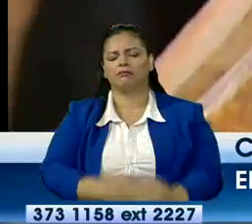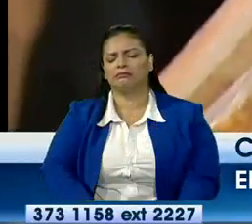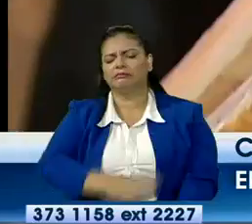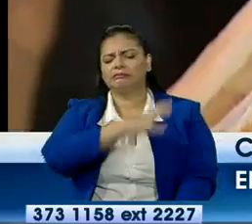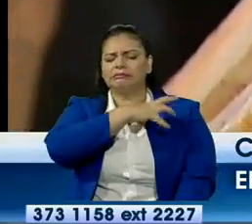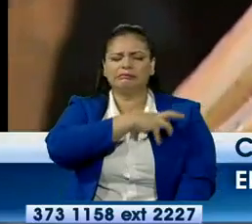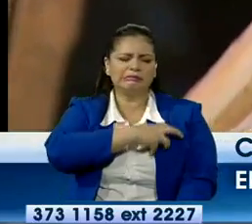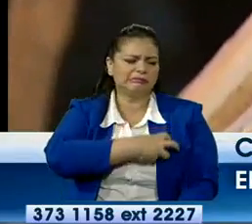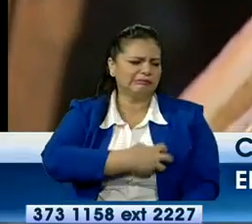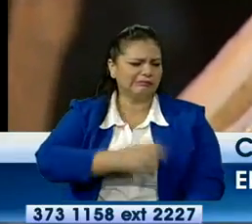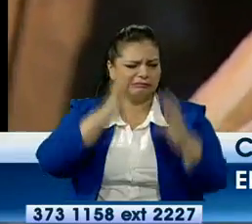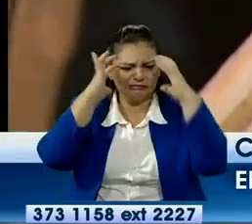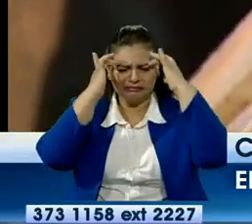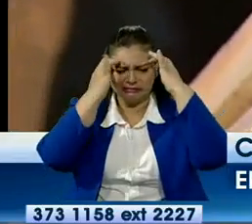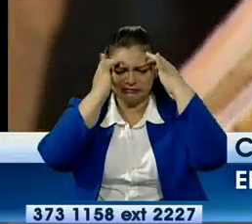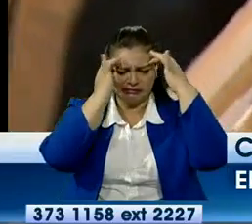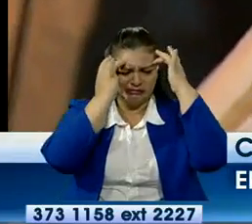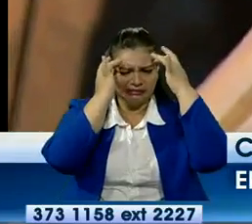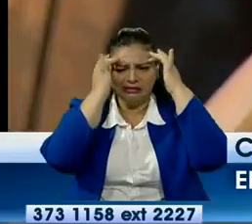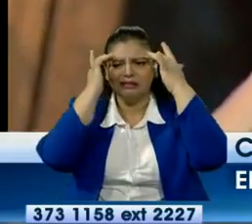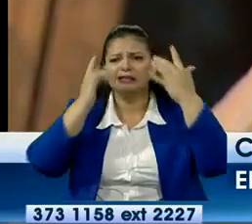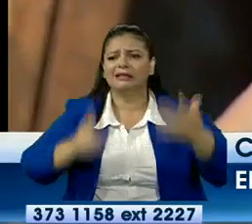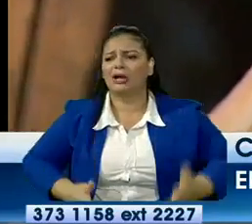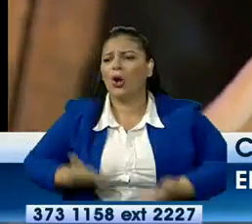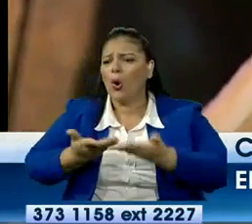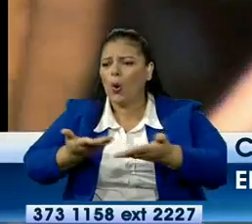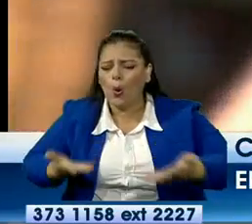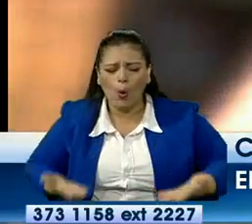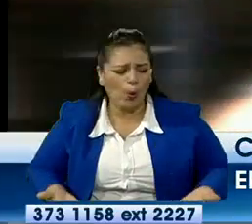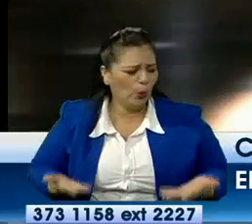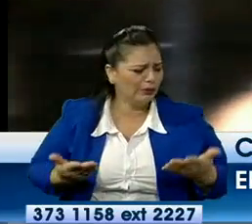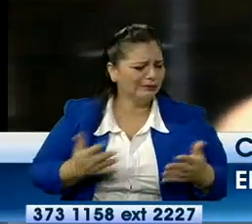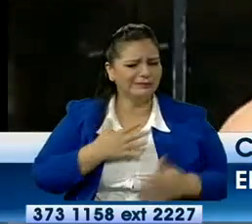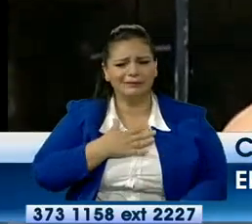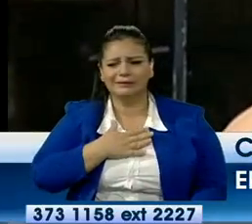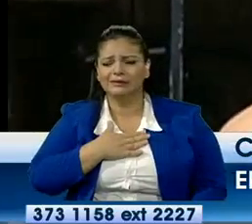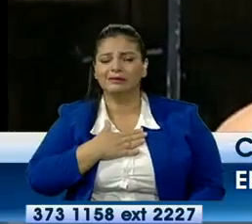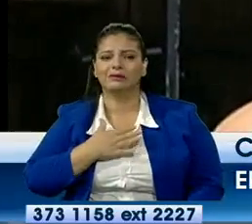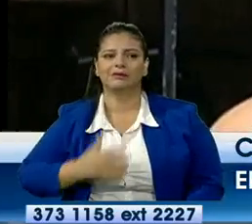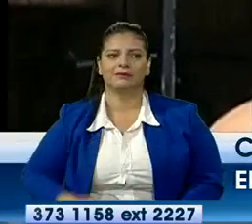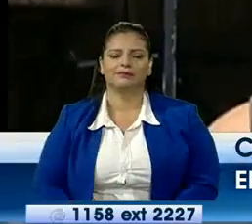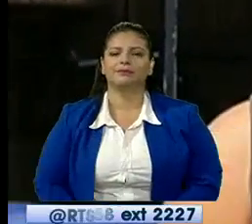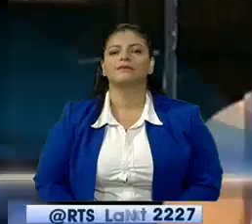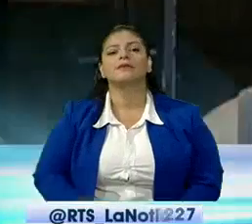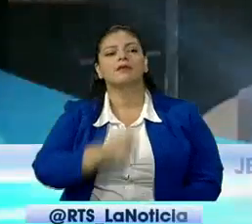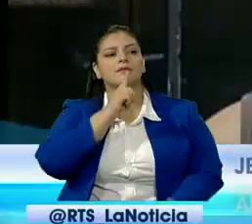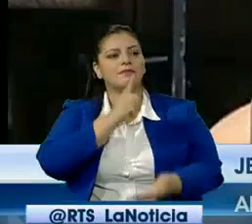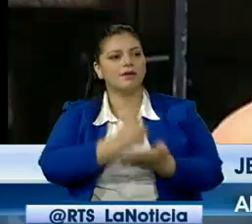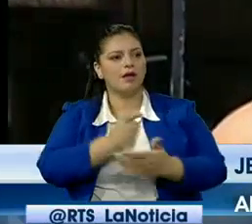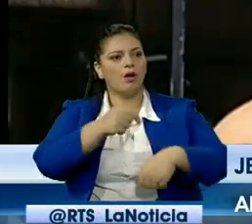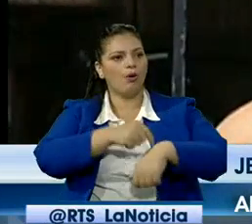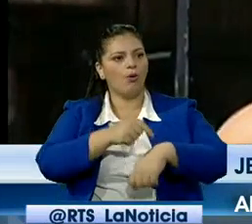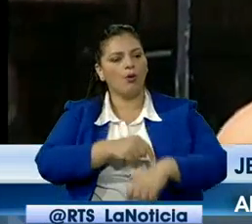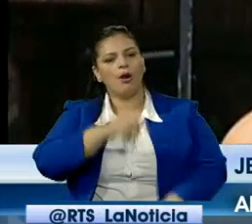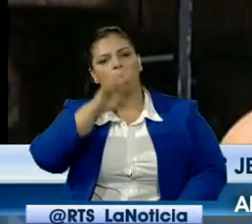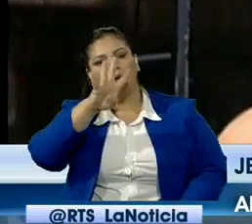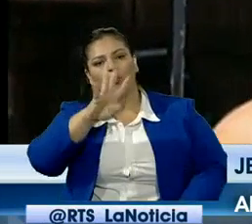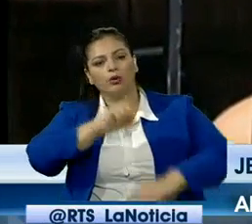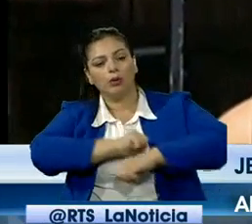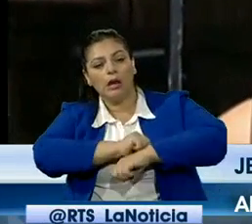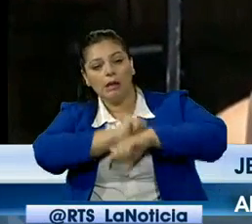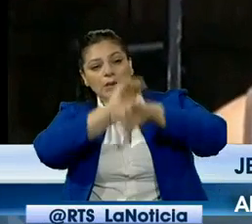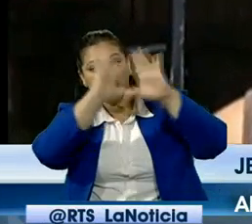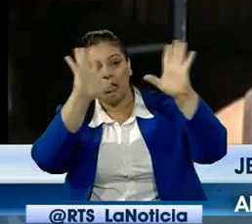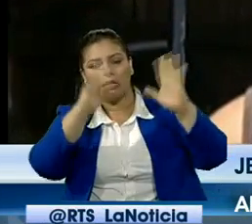sumida en la preocupación. O sea, esto fue como a las 4 de la mañana comenzó a traer la casa y se cayó todo. O sea, antes de que se quede la casa